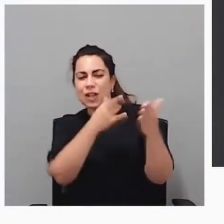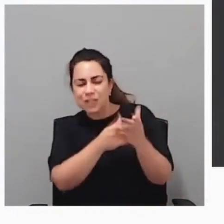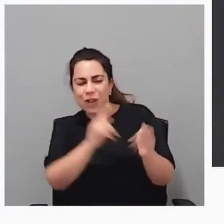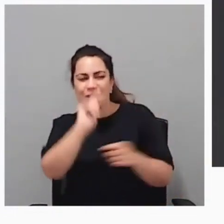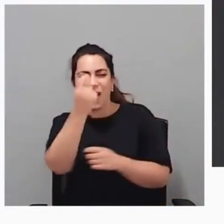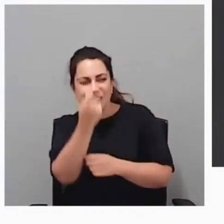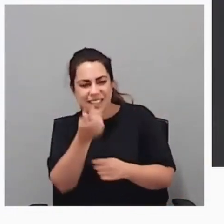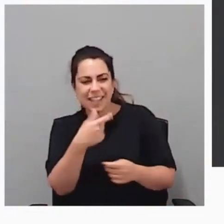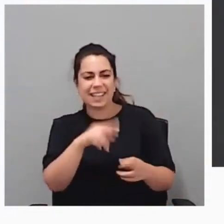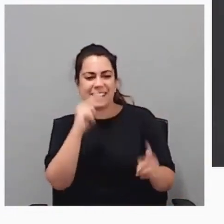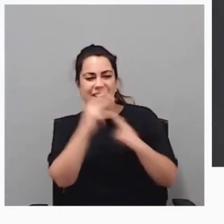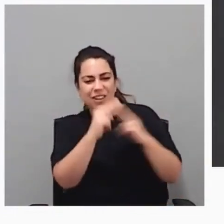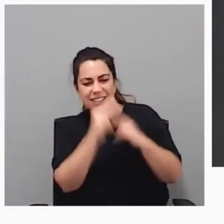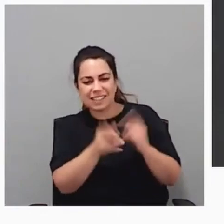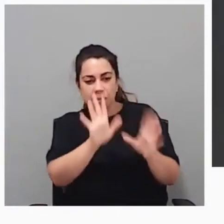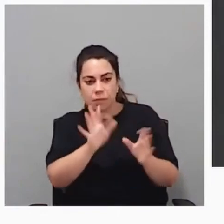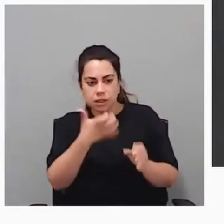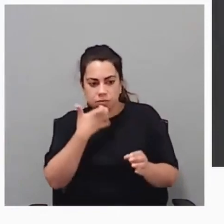persona concreta.